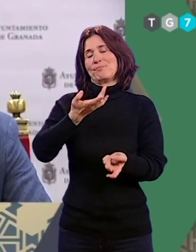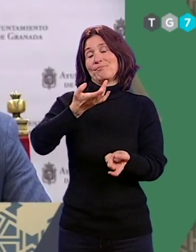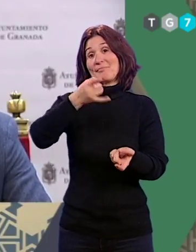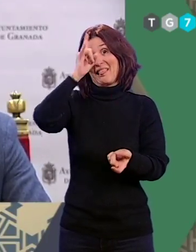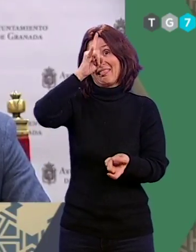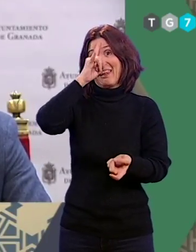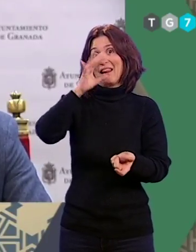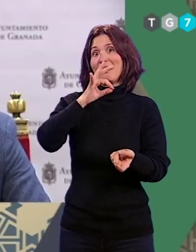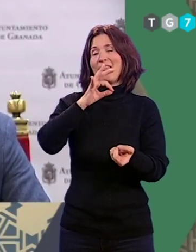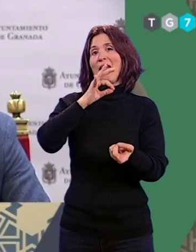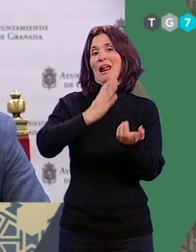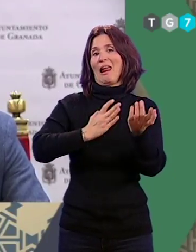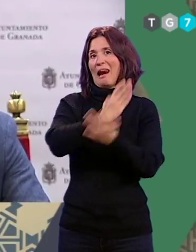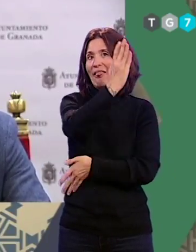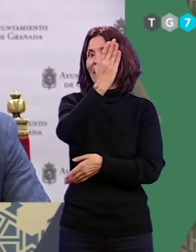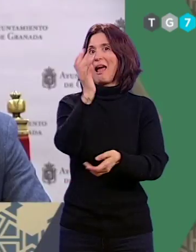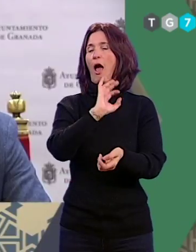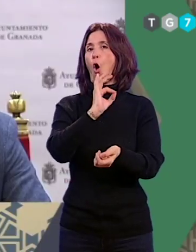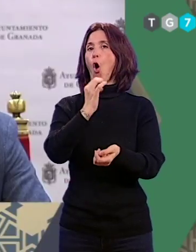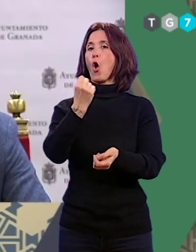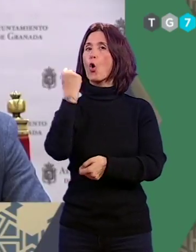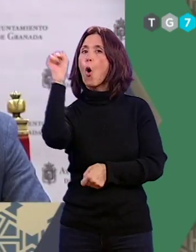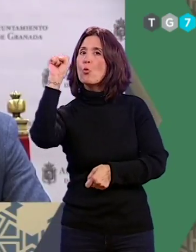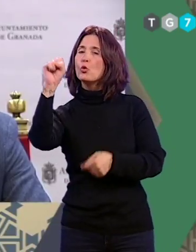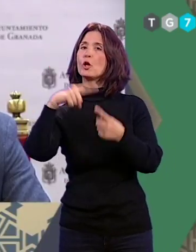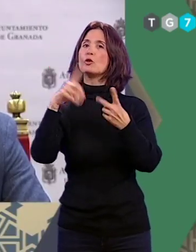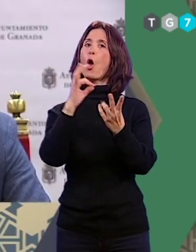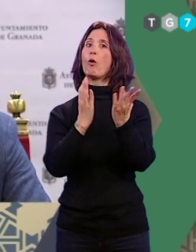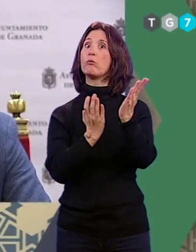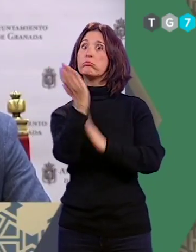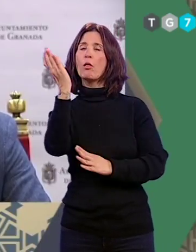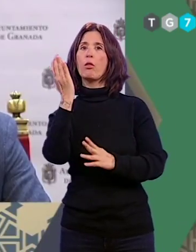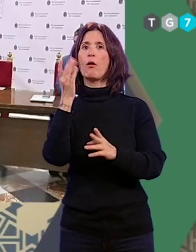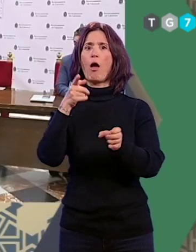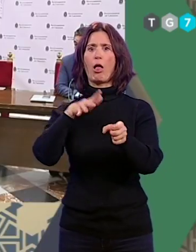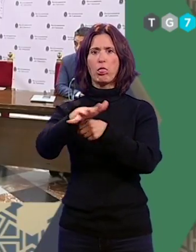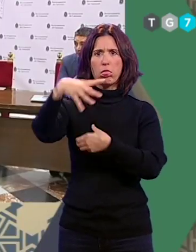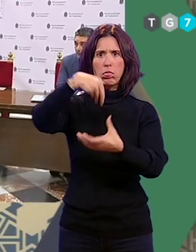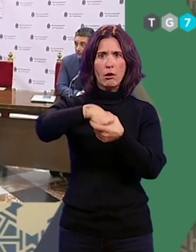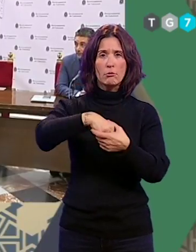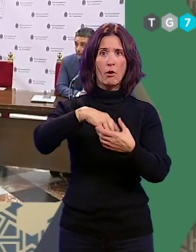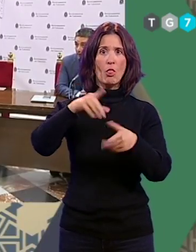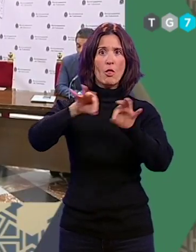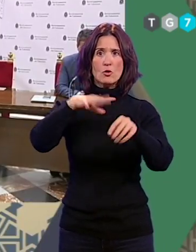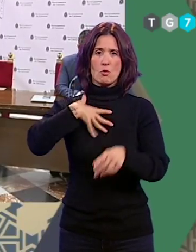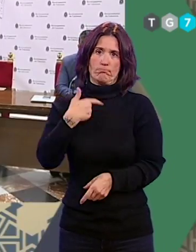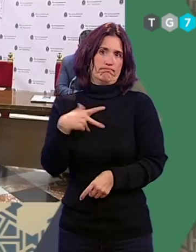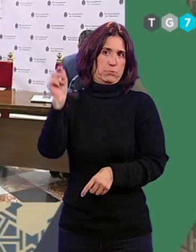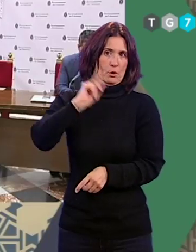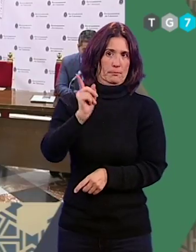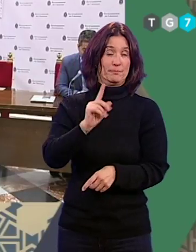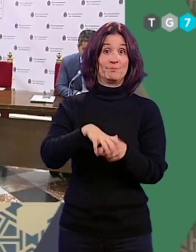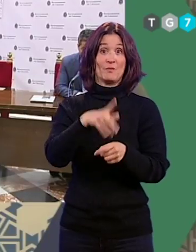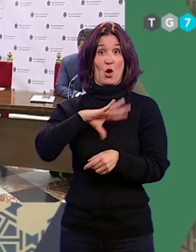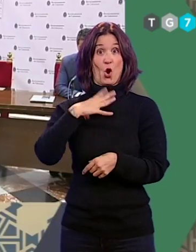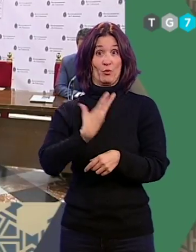anticapitalista y comunista gobierne o imponga su ideología dentro del ayuntamiento. Olivares ha planteado la necesidad de que